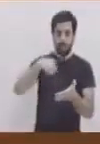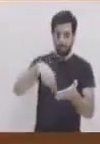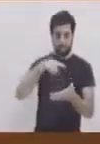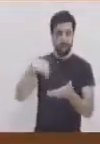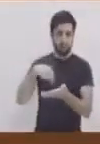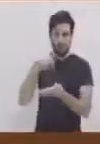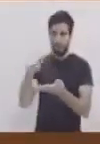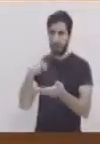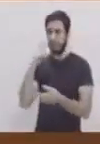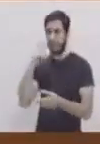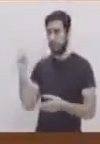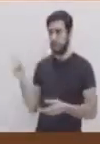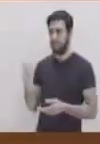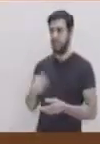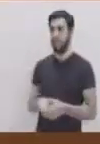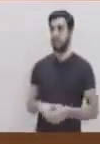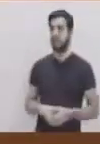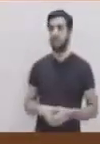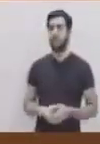Con esto.